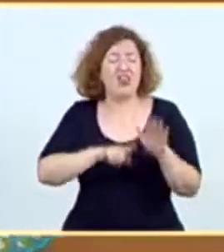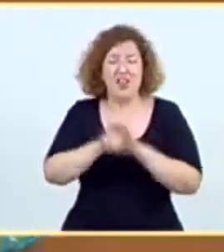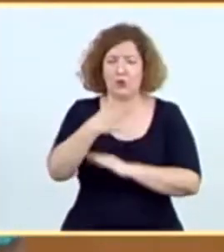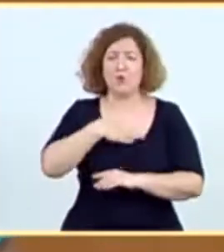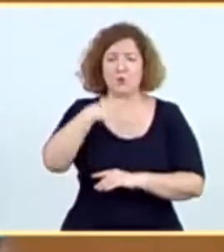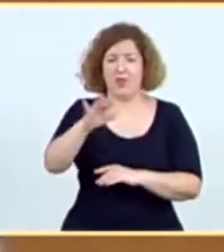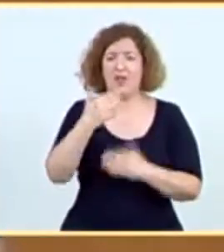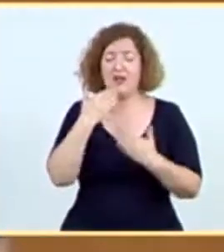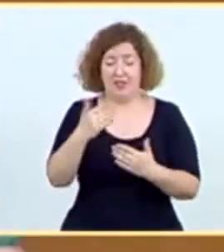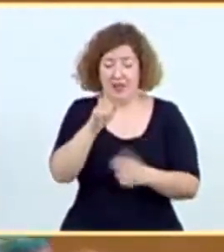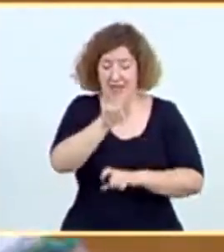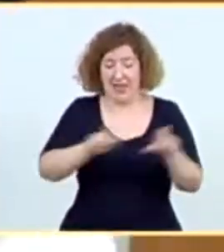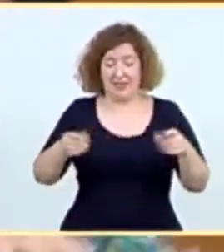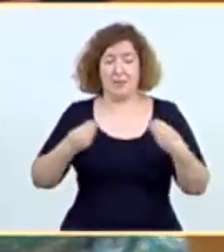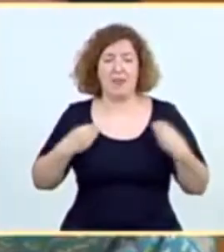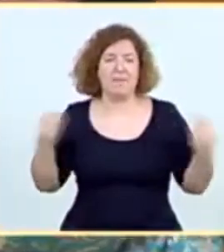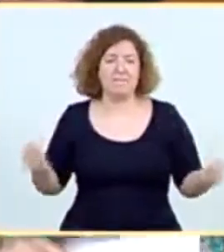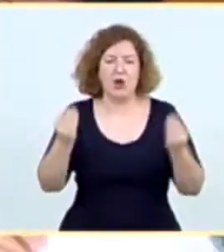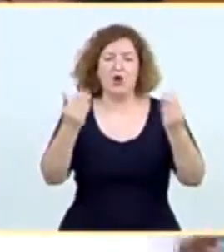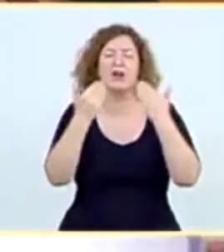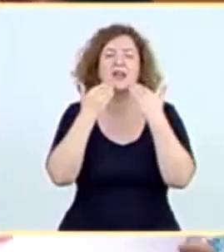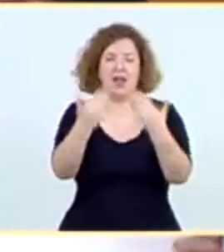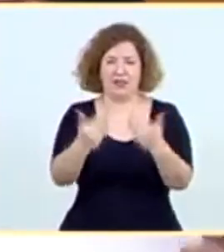para la vida de su gente. Muchas gracias.